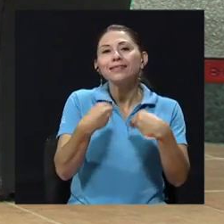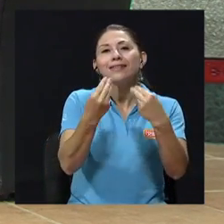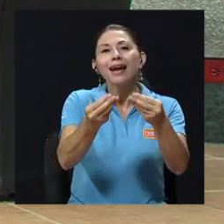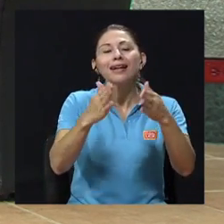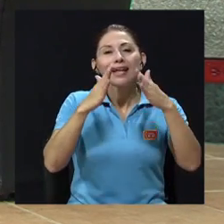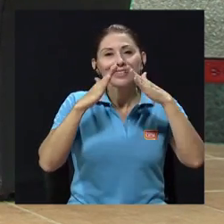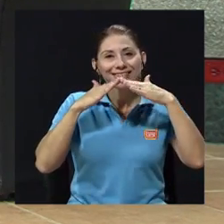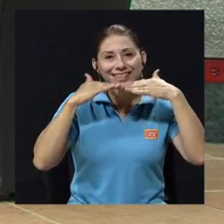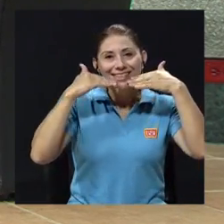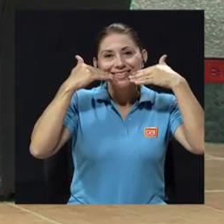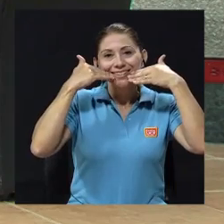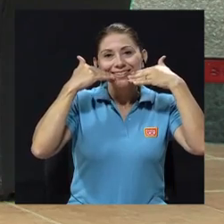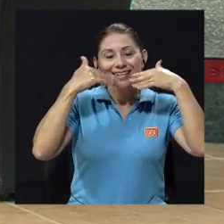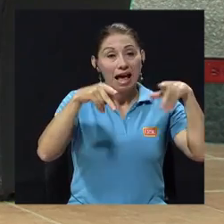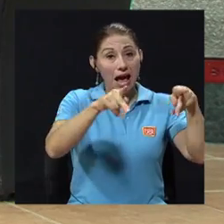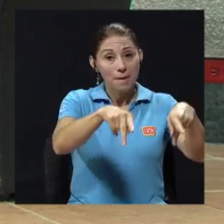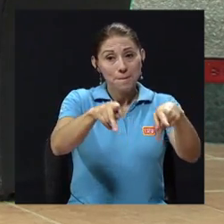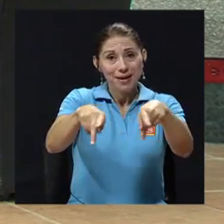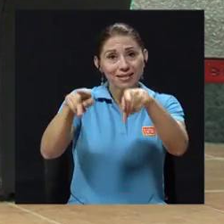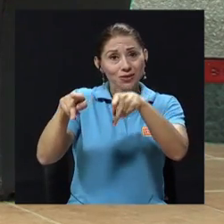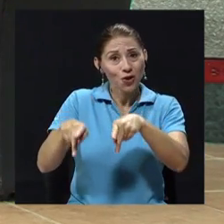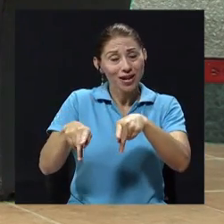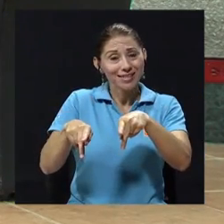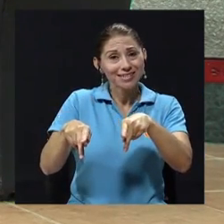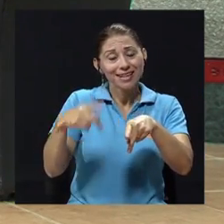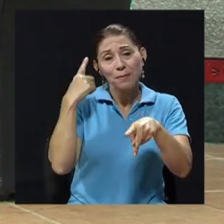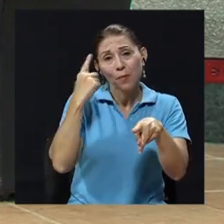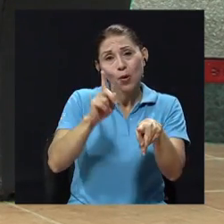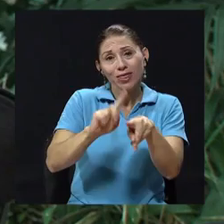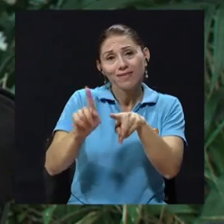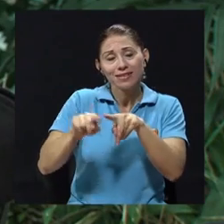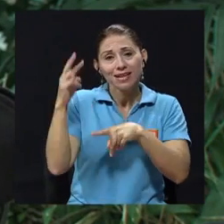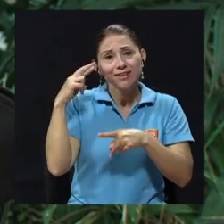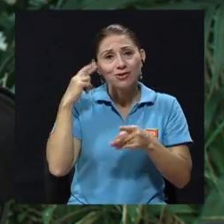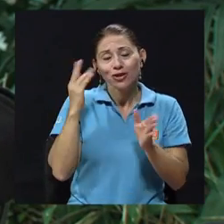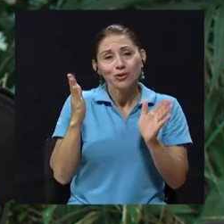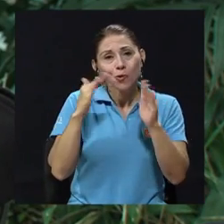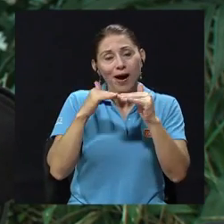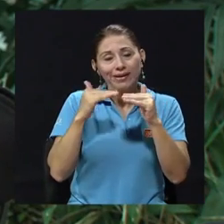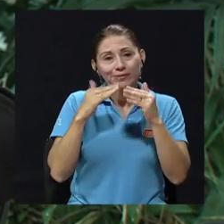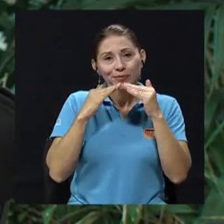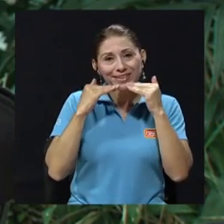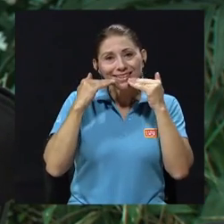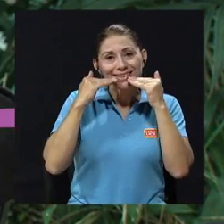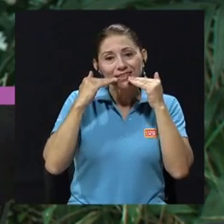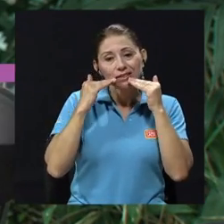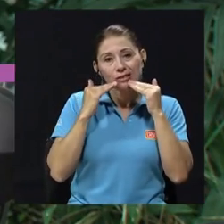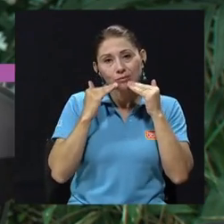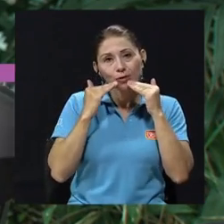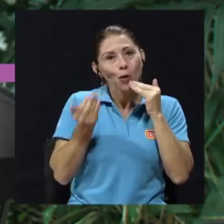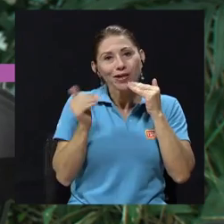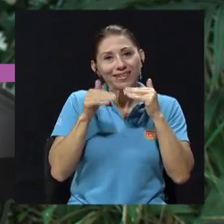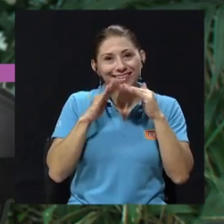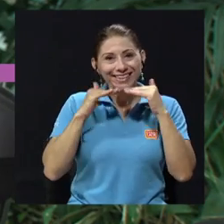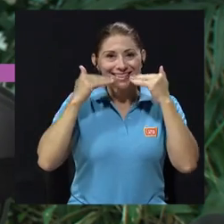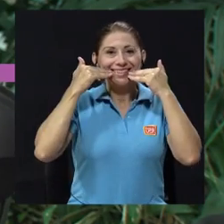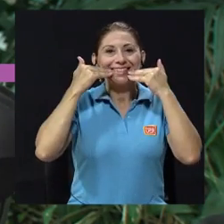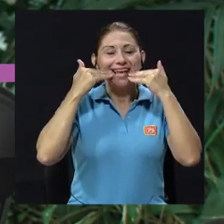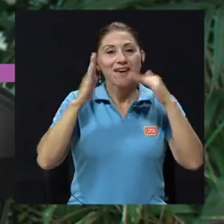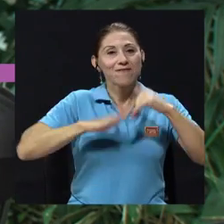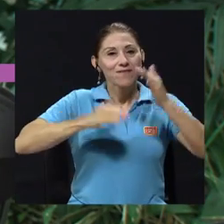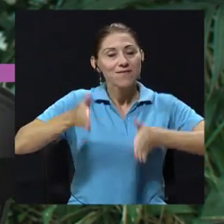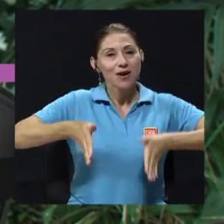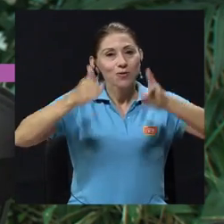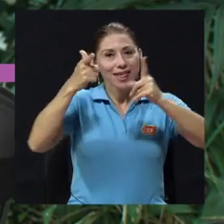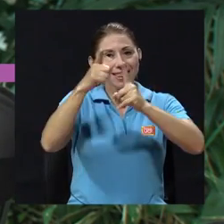a una población que, por diversas razones, la ha perdido. La Facultad de Letras se compromete en